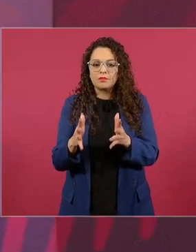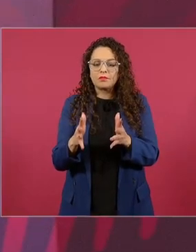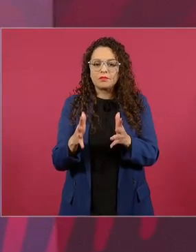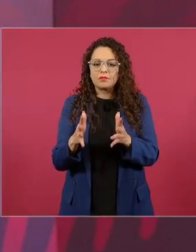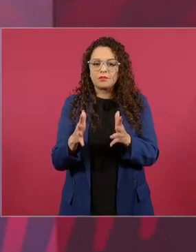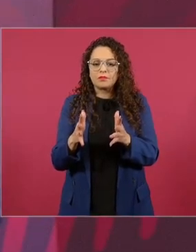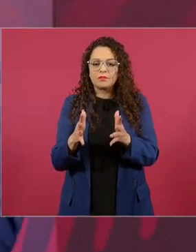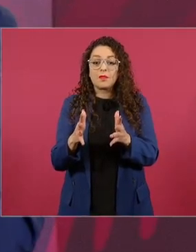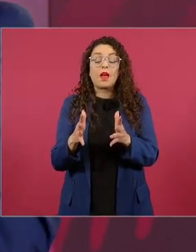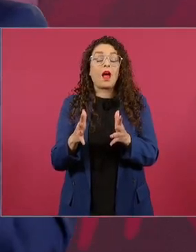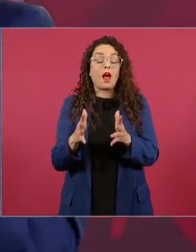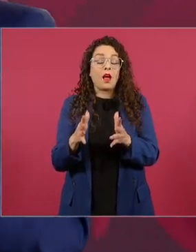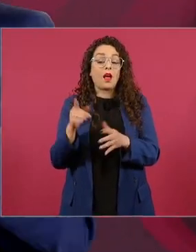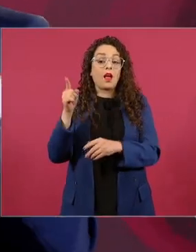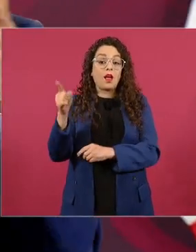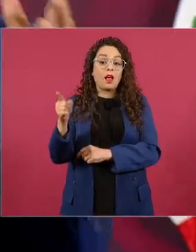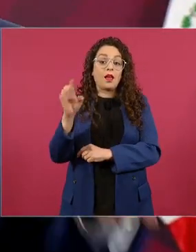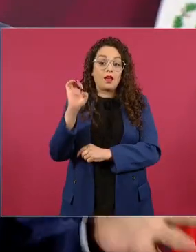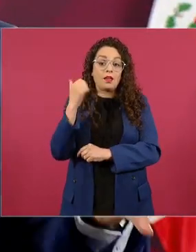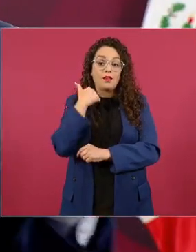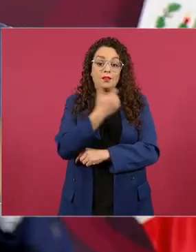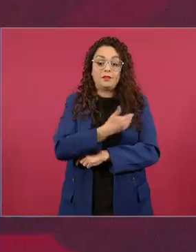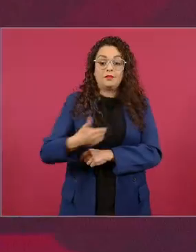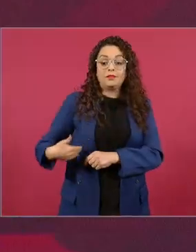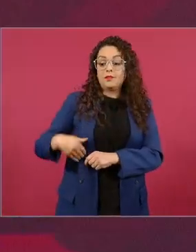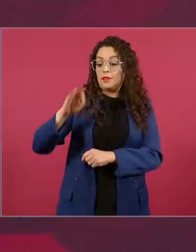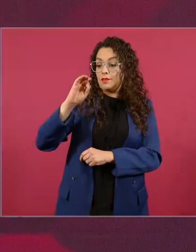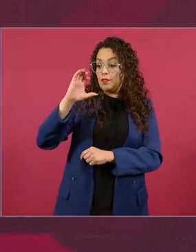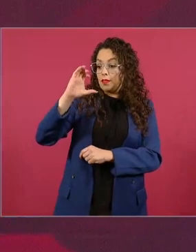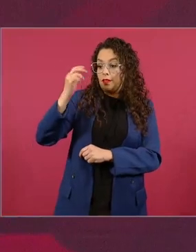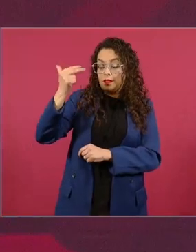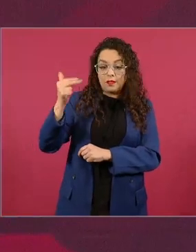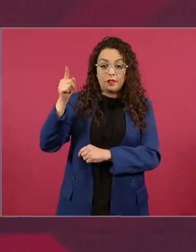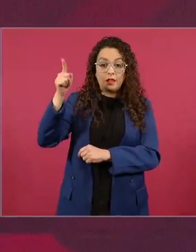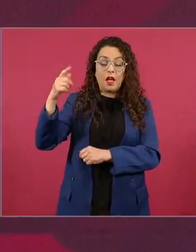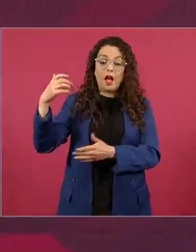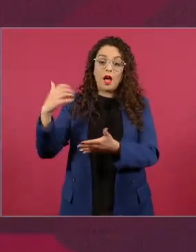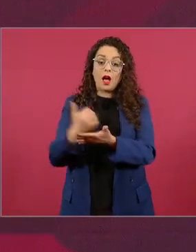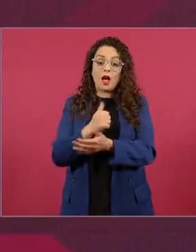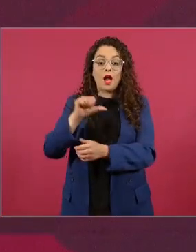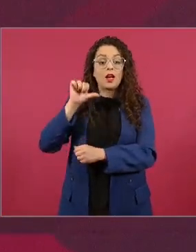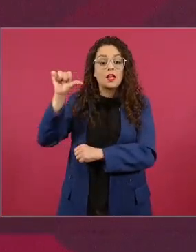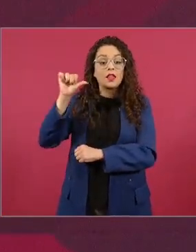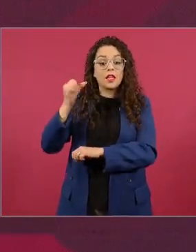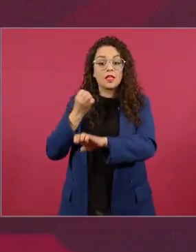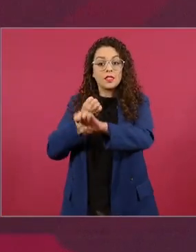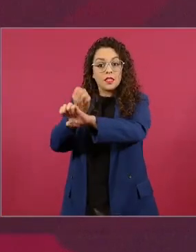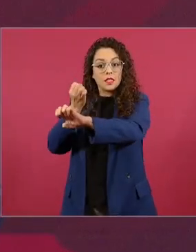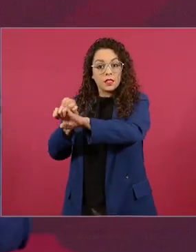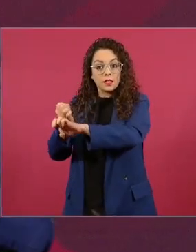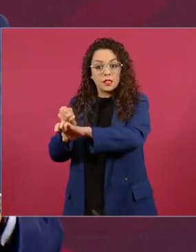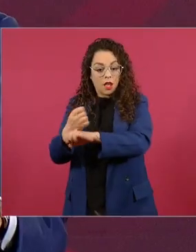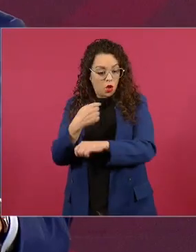Calderón gana en 16 estados y yo gano en 16 estados